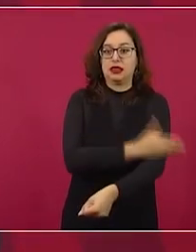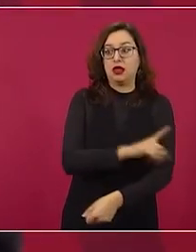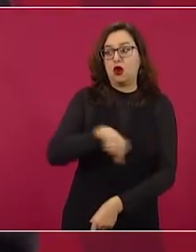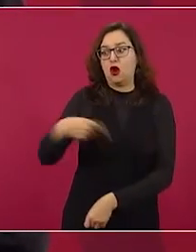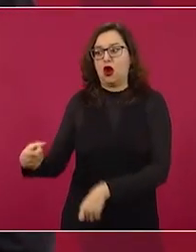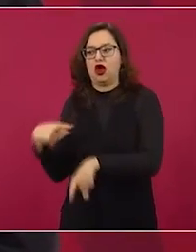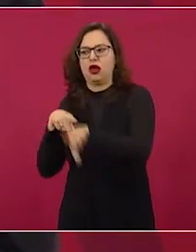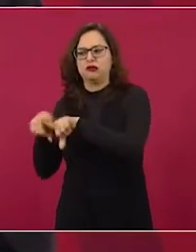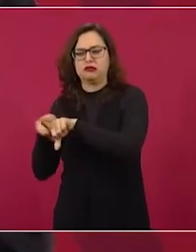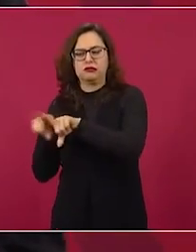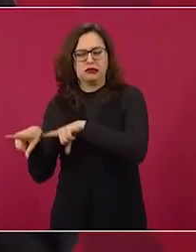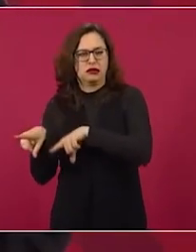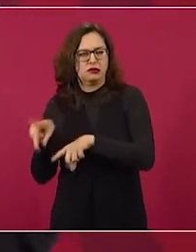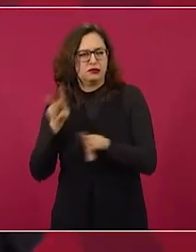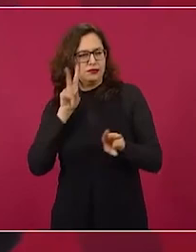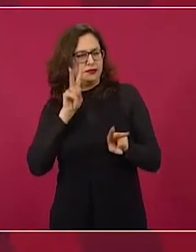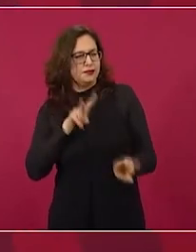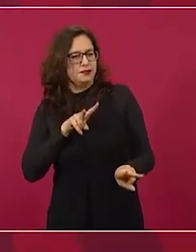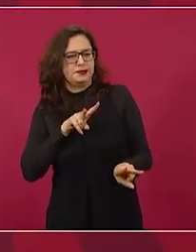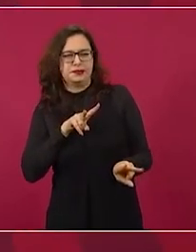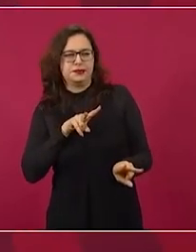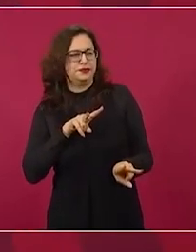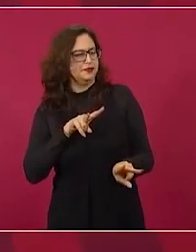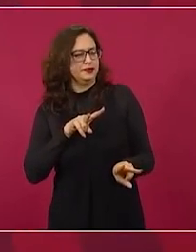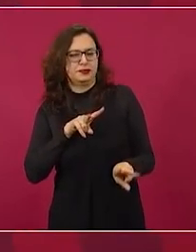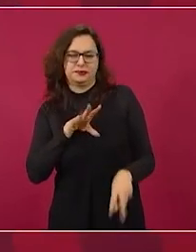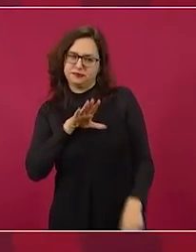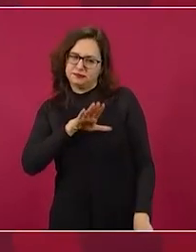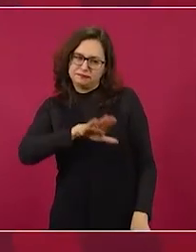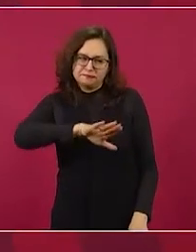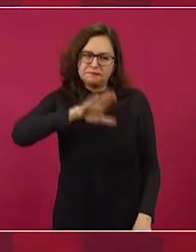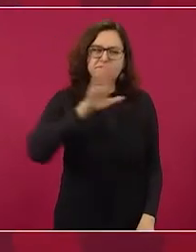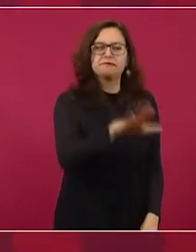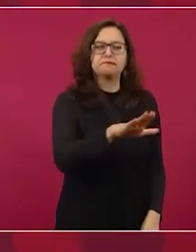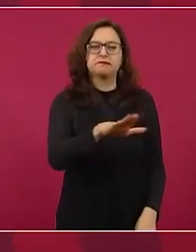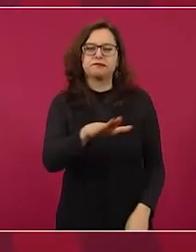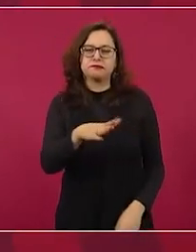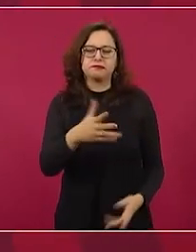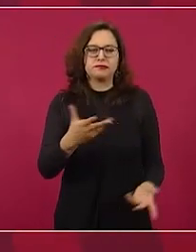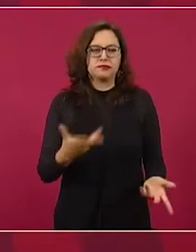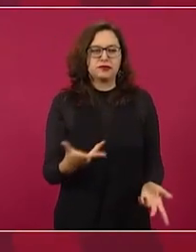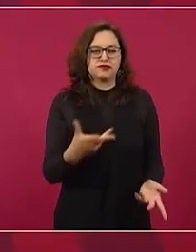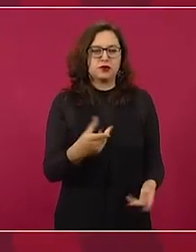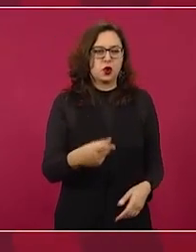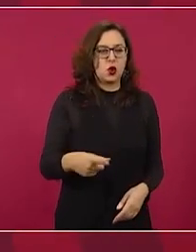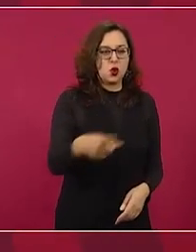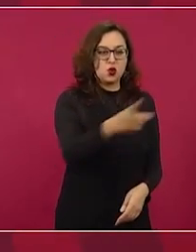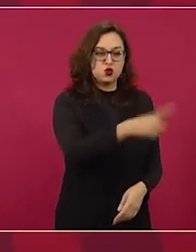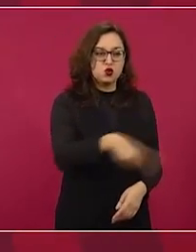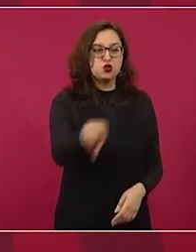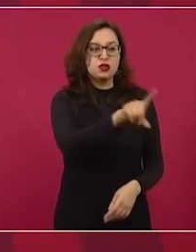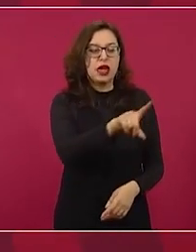le quitó, les quitó el bozal,